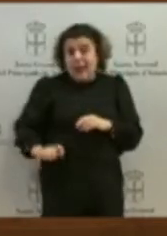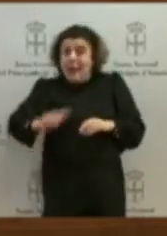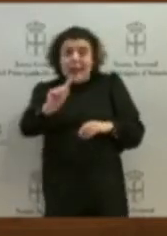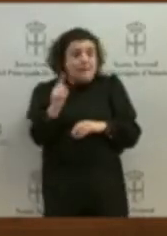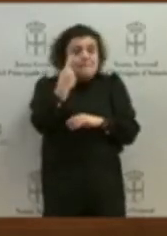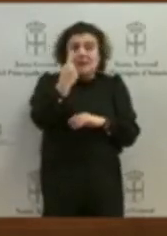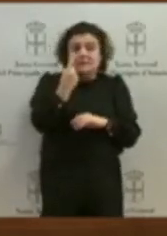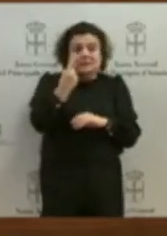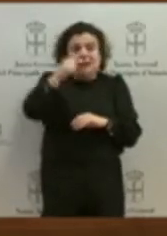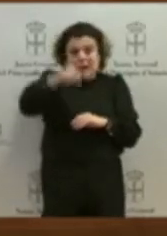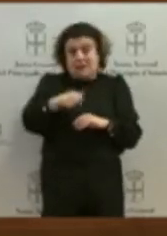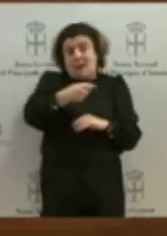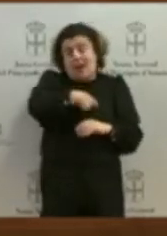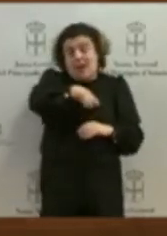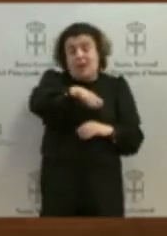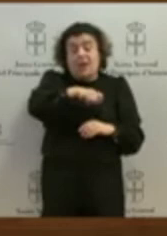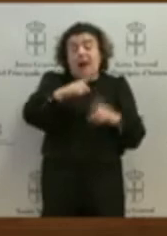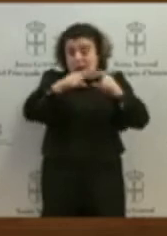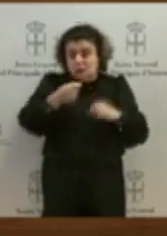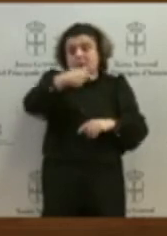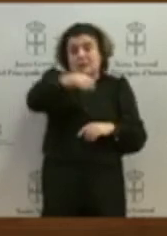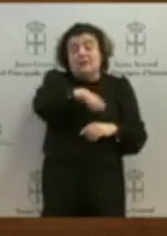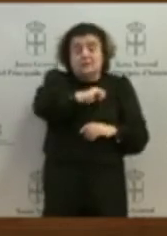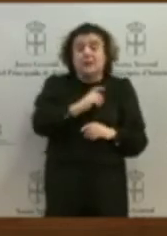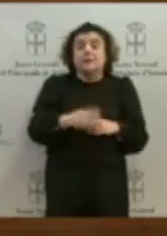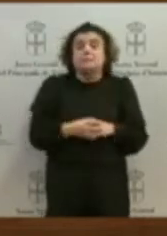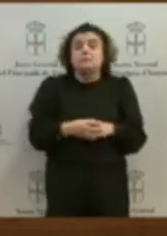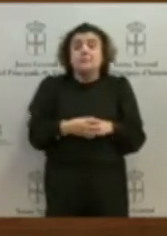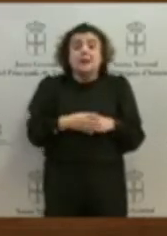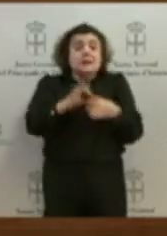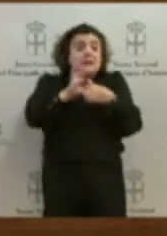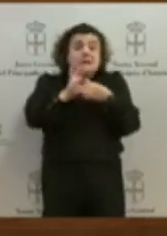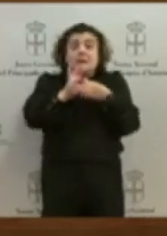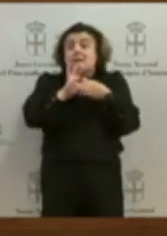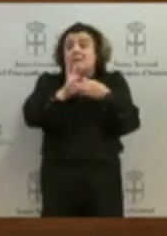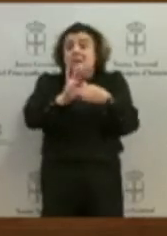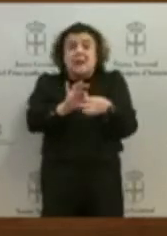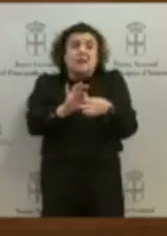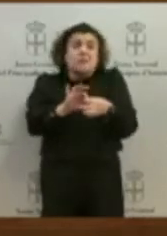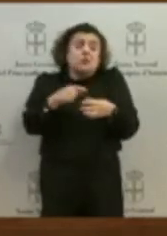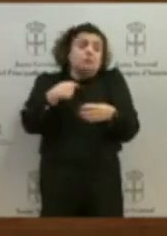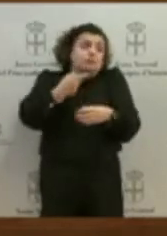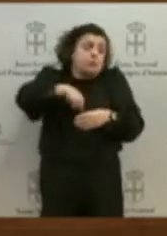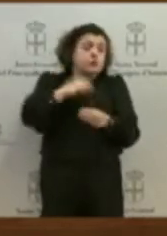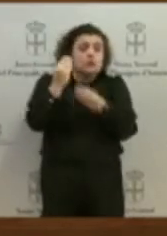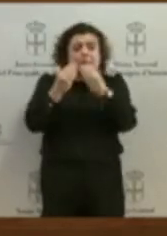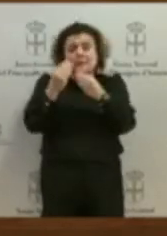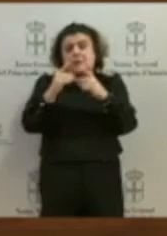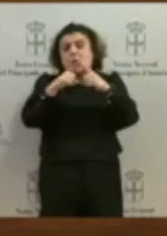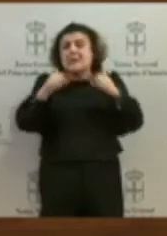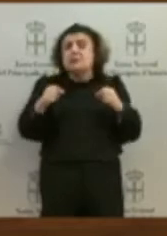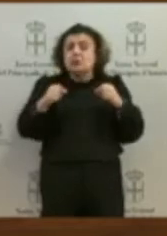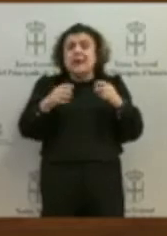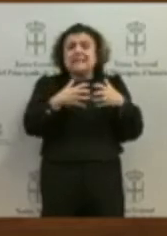nosotros creemos que con una asturias industrial también que de alguna manera se